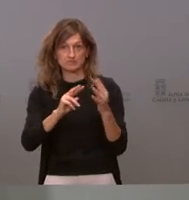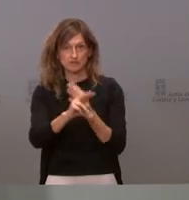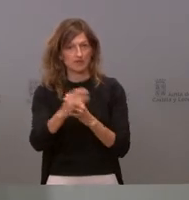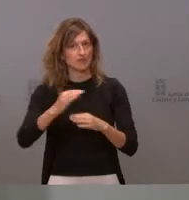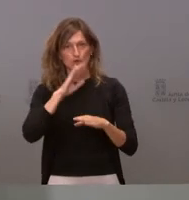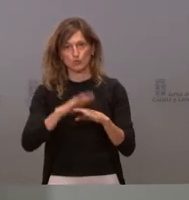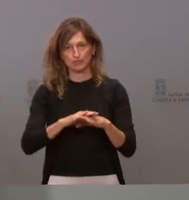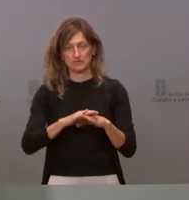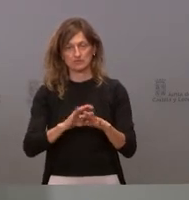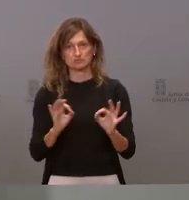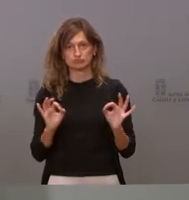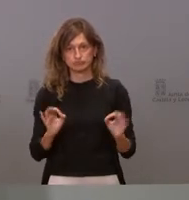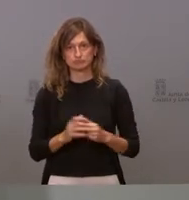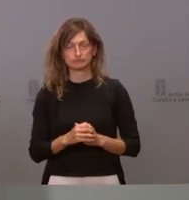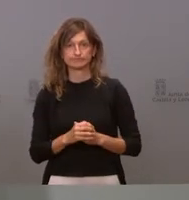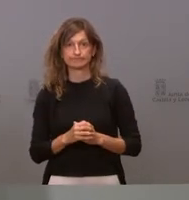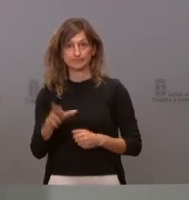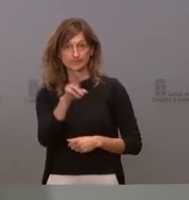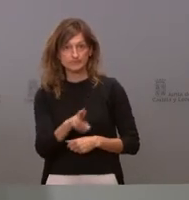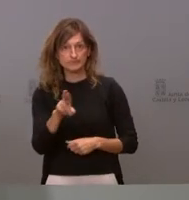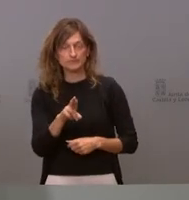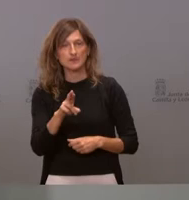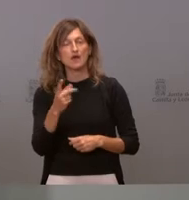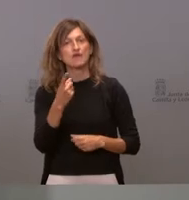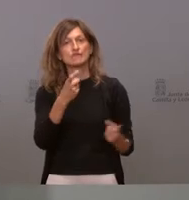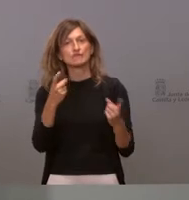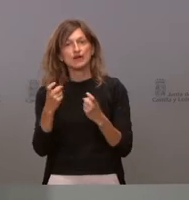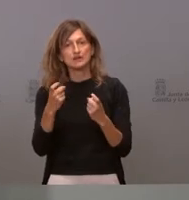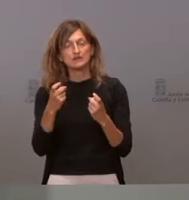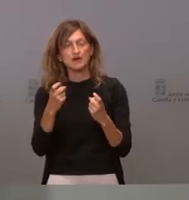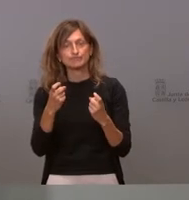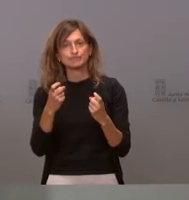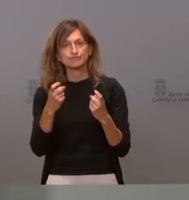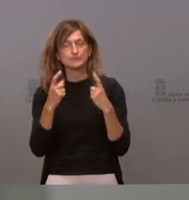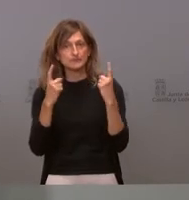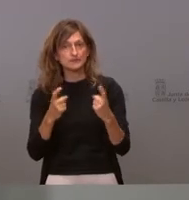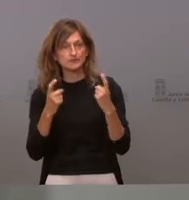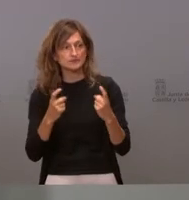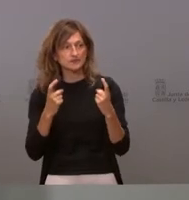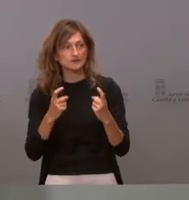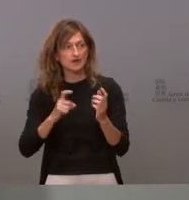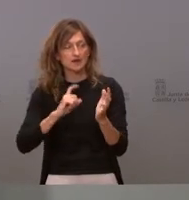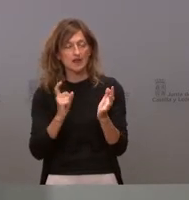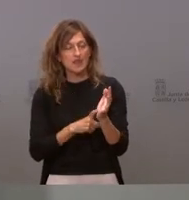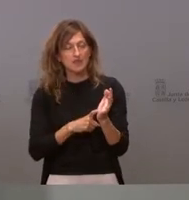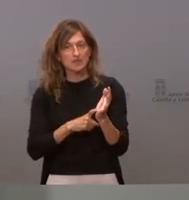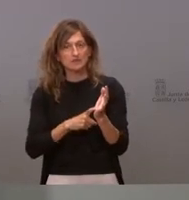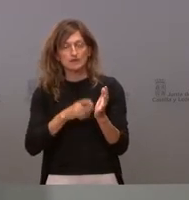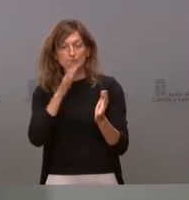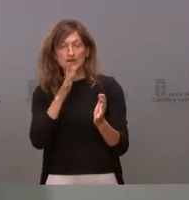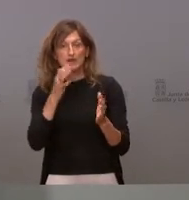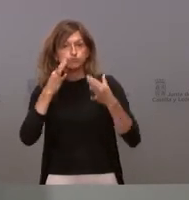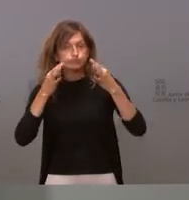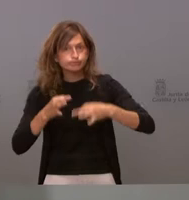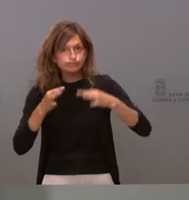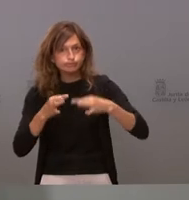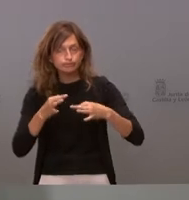pero que, insistimos, creemos que es necesaria una reforma legislativa que permita el empleo de medios dirigidos a garantizar